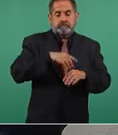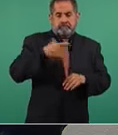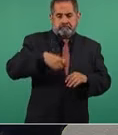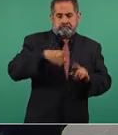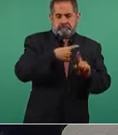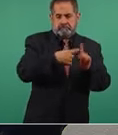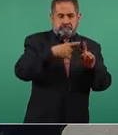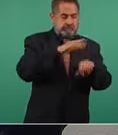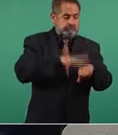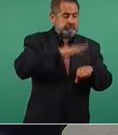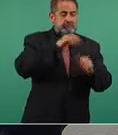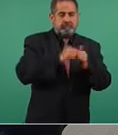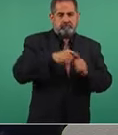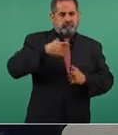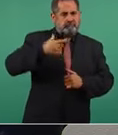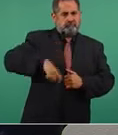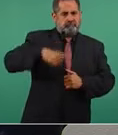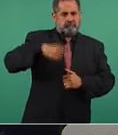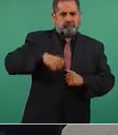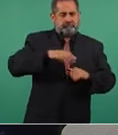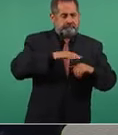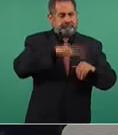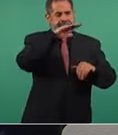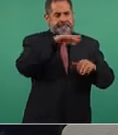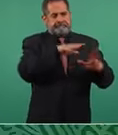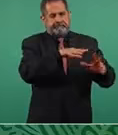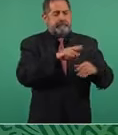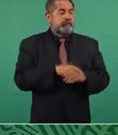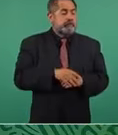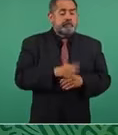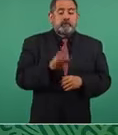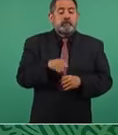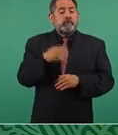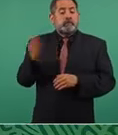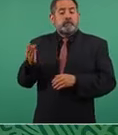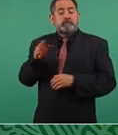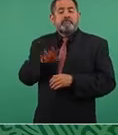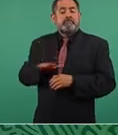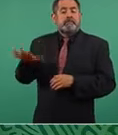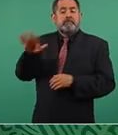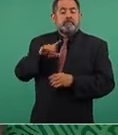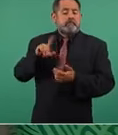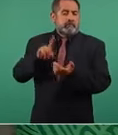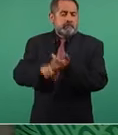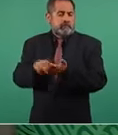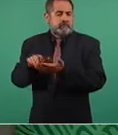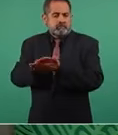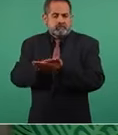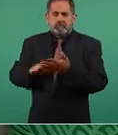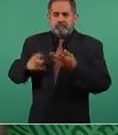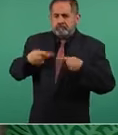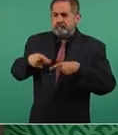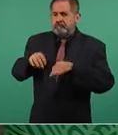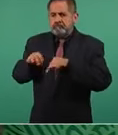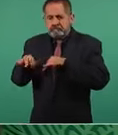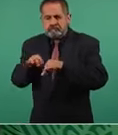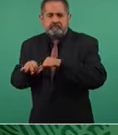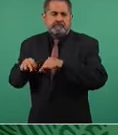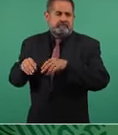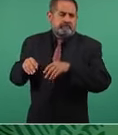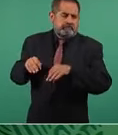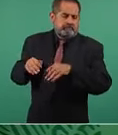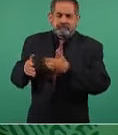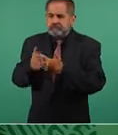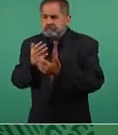y alta. Y acá viven más trabajadores, obreros